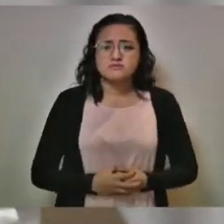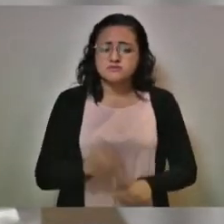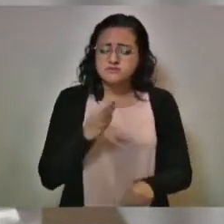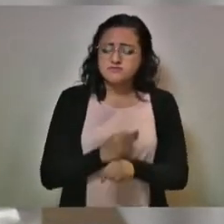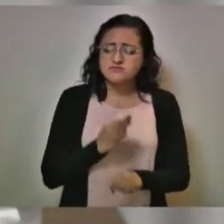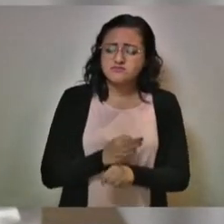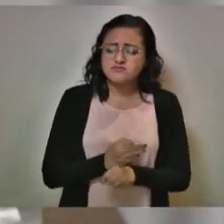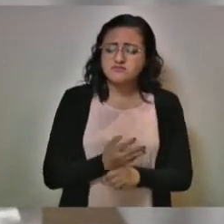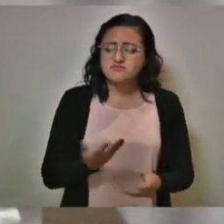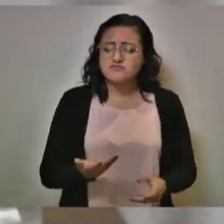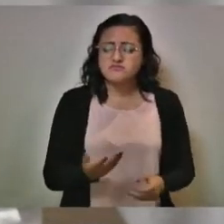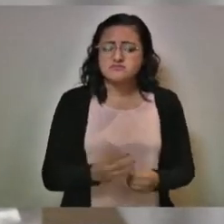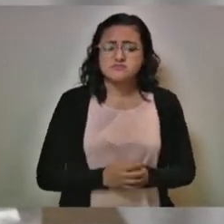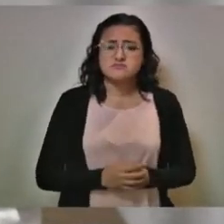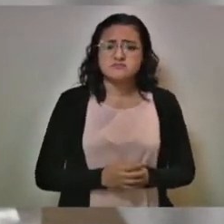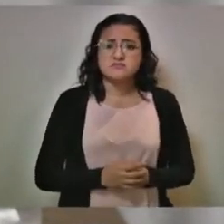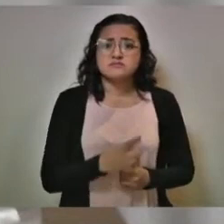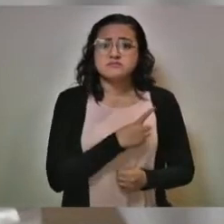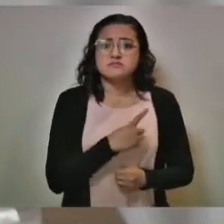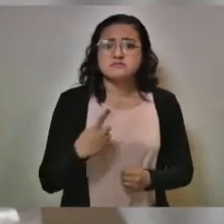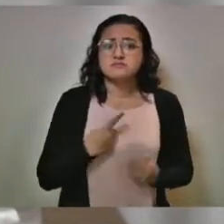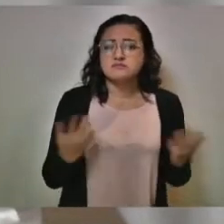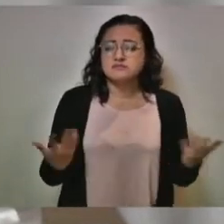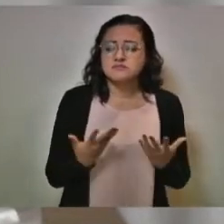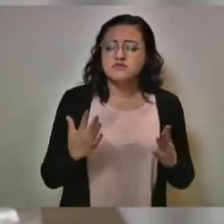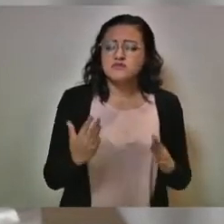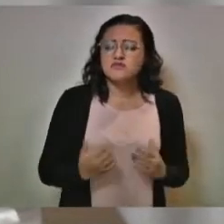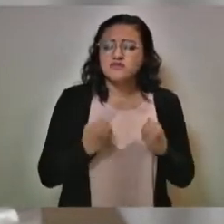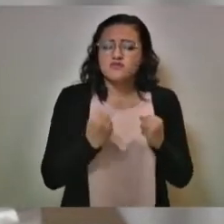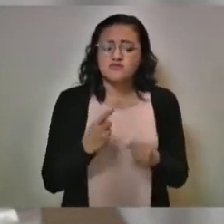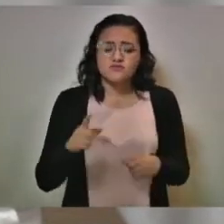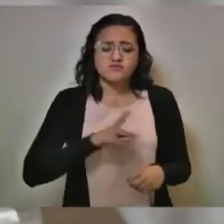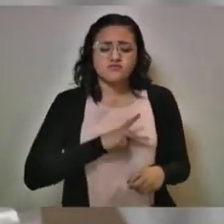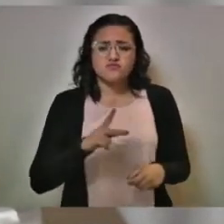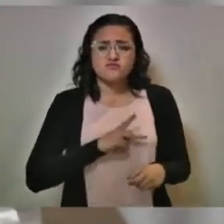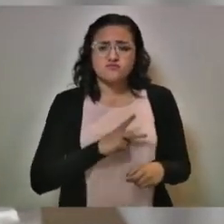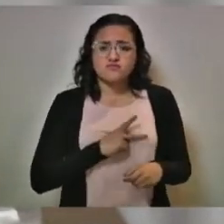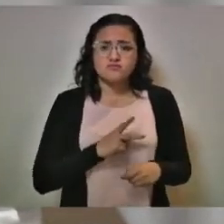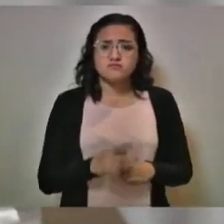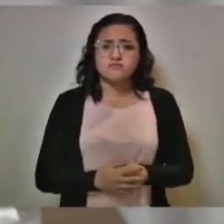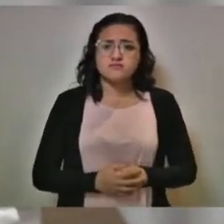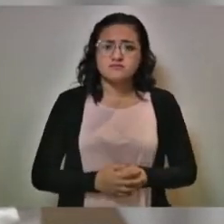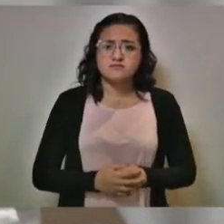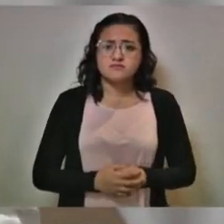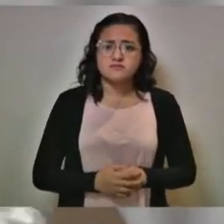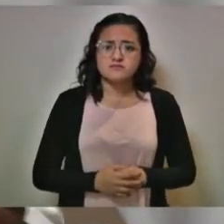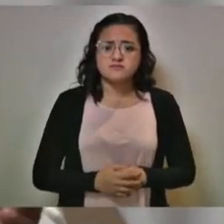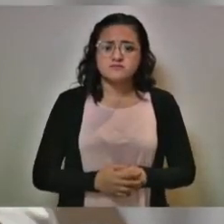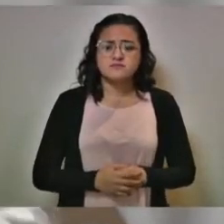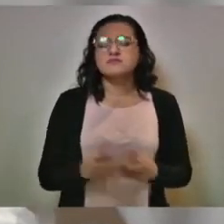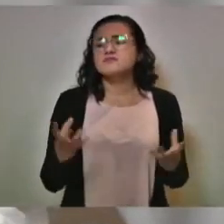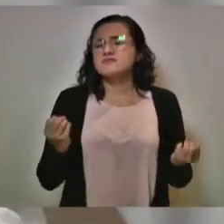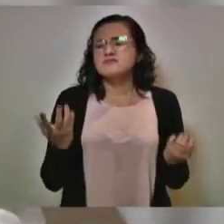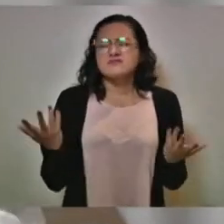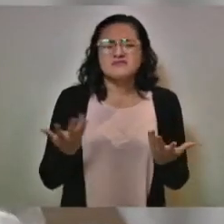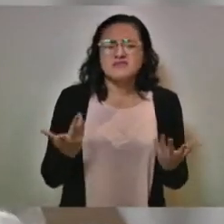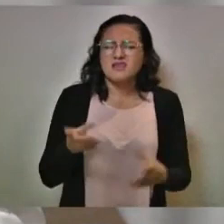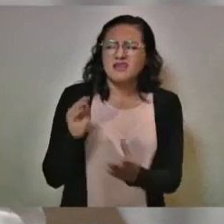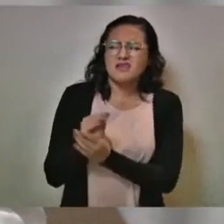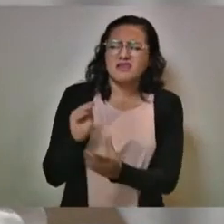nos estamos haciendo una fortaleza de nosotros. No hagamos caso